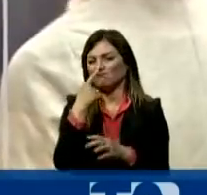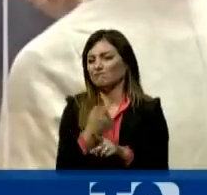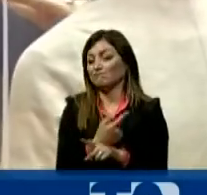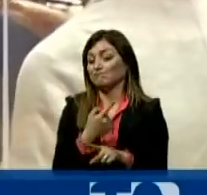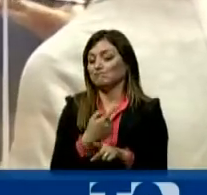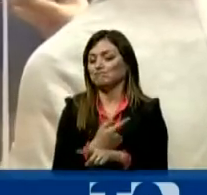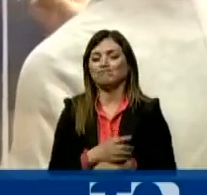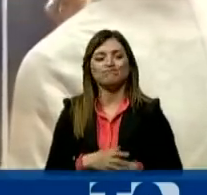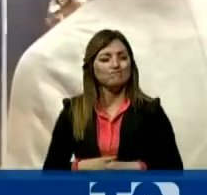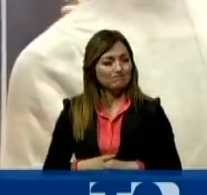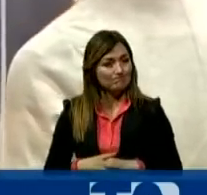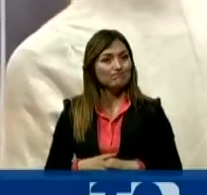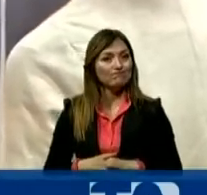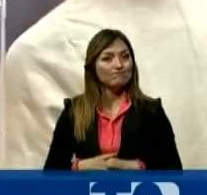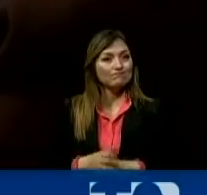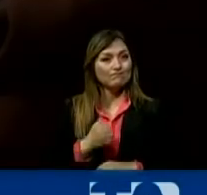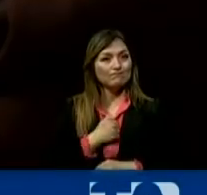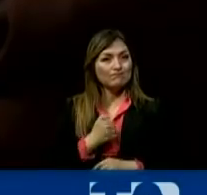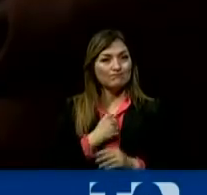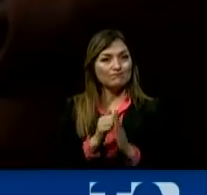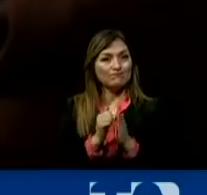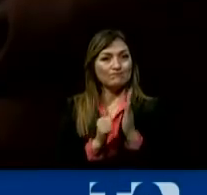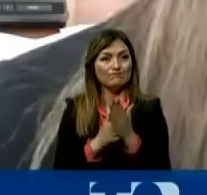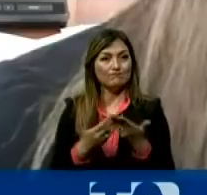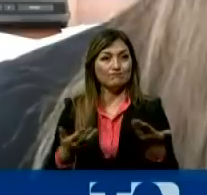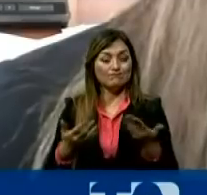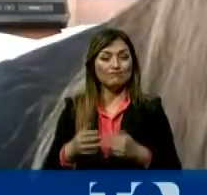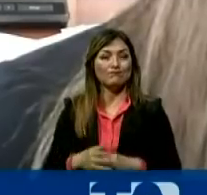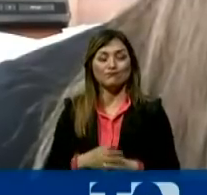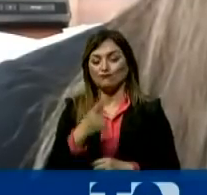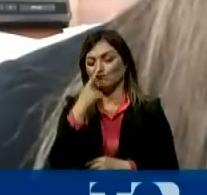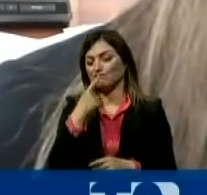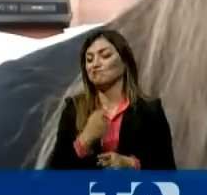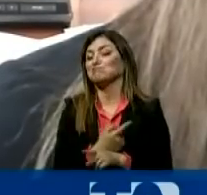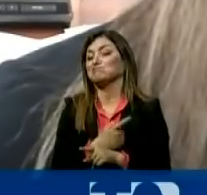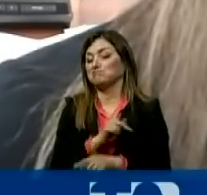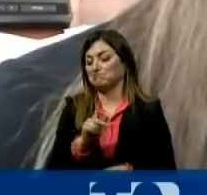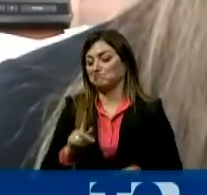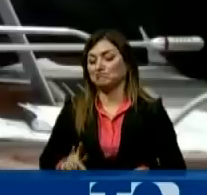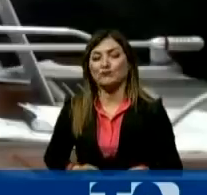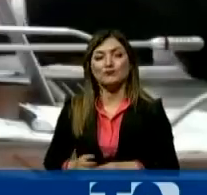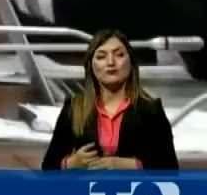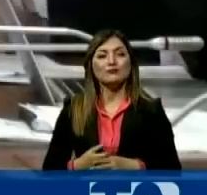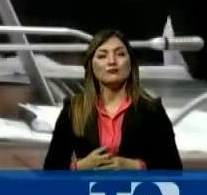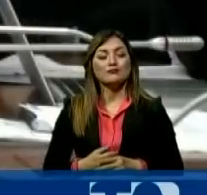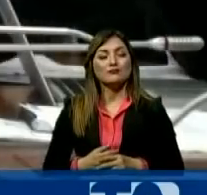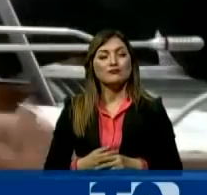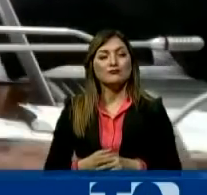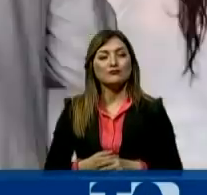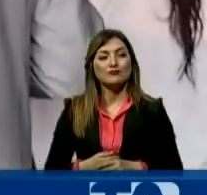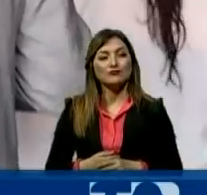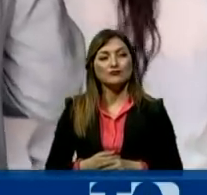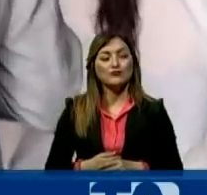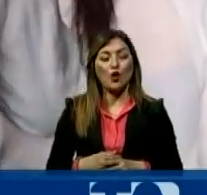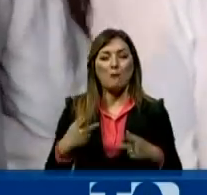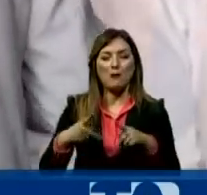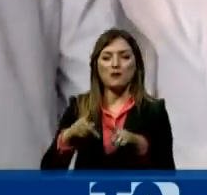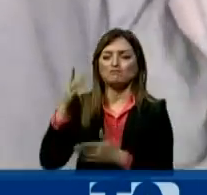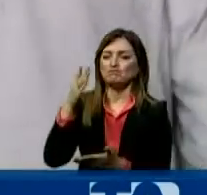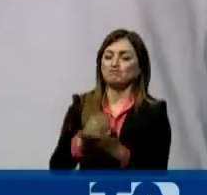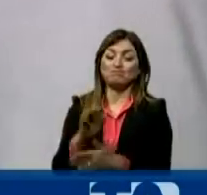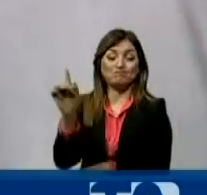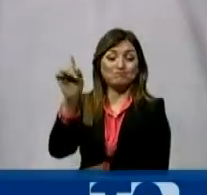intereses particulares, agendas propias. Entonces, es un interés netamente personal. Yo personalmente no les